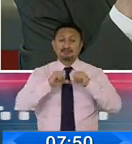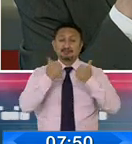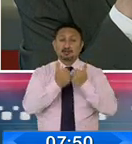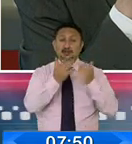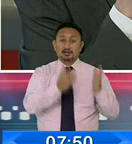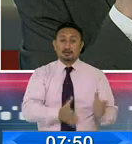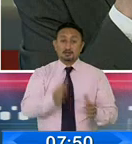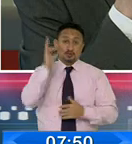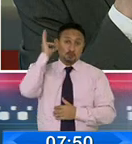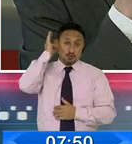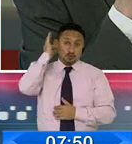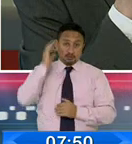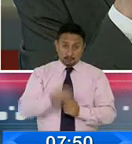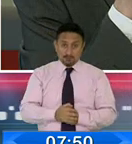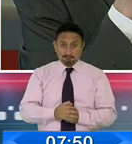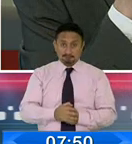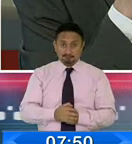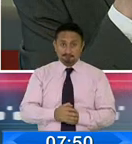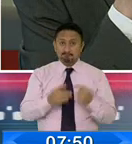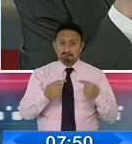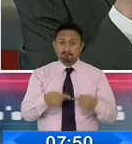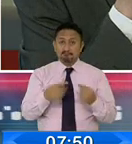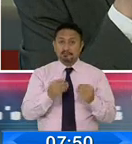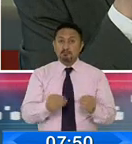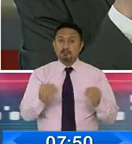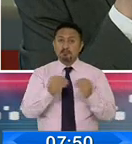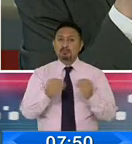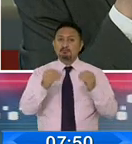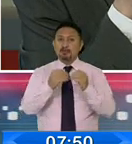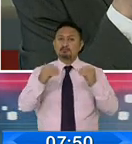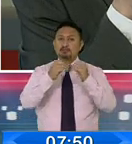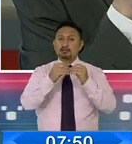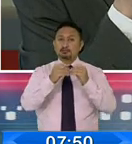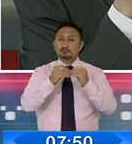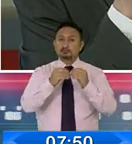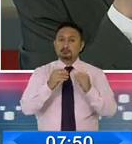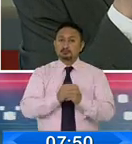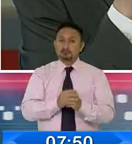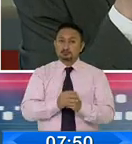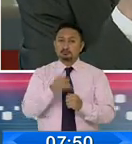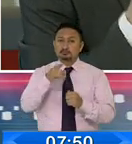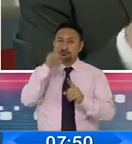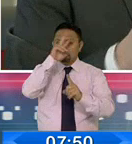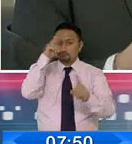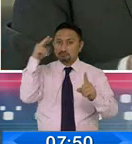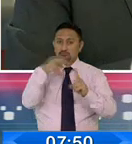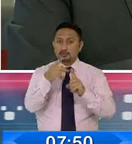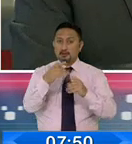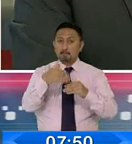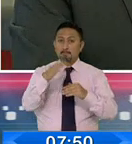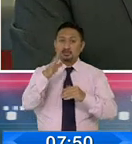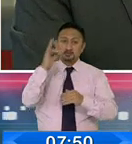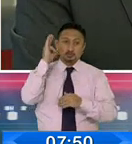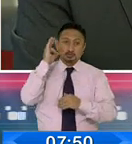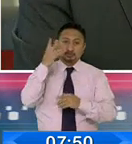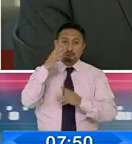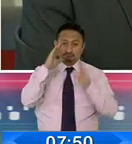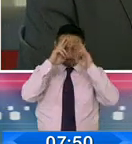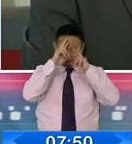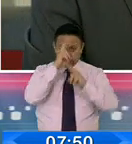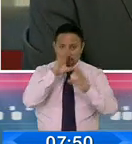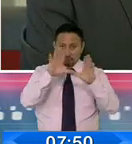y cada vez más que vaya un crecimiento de una visión feminista, de una visión ecologista,